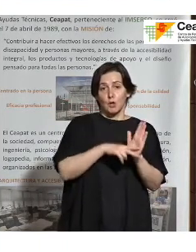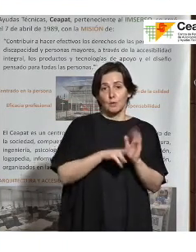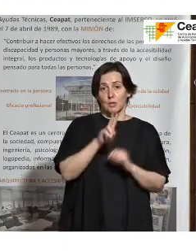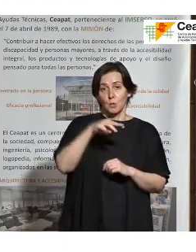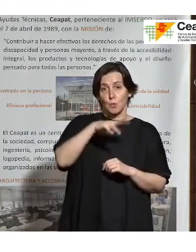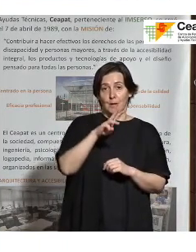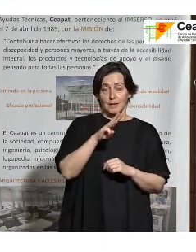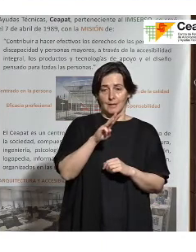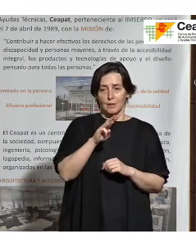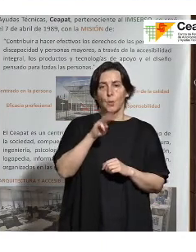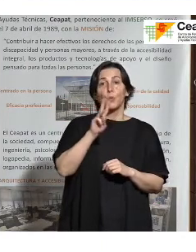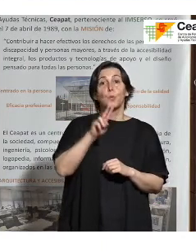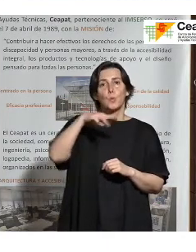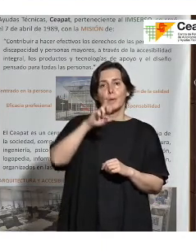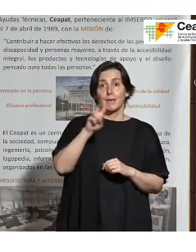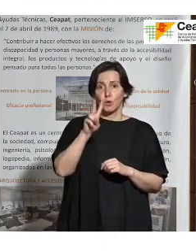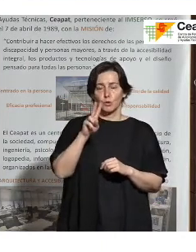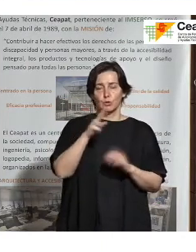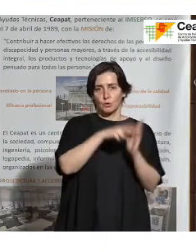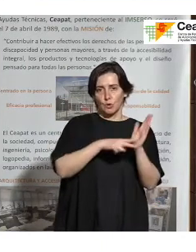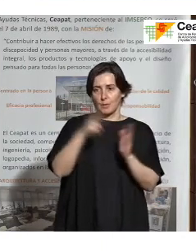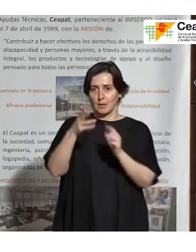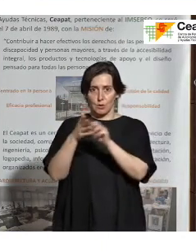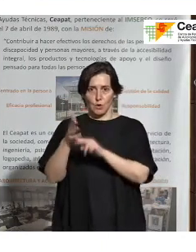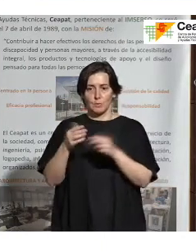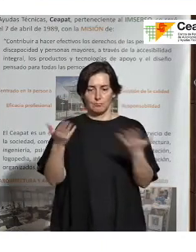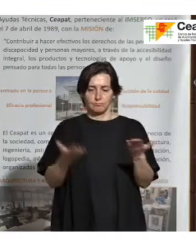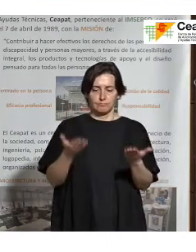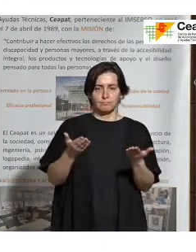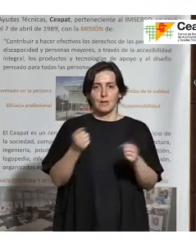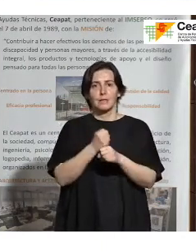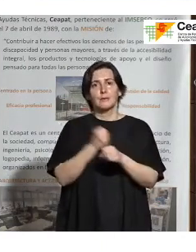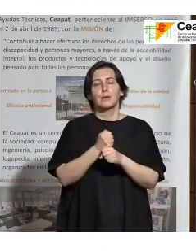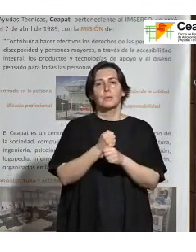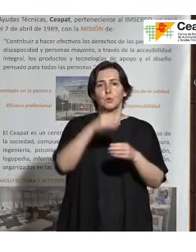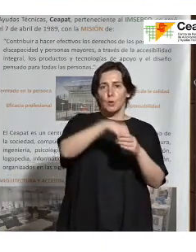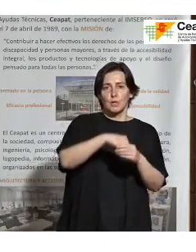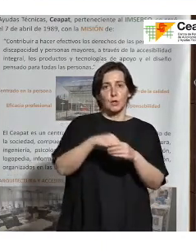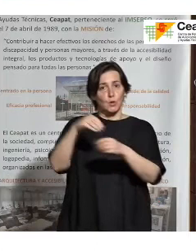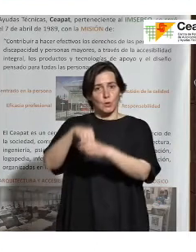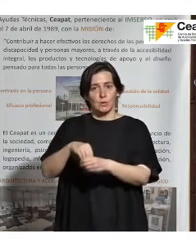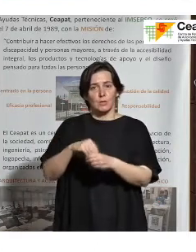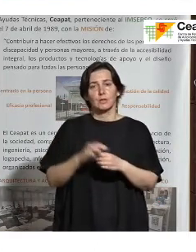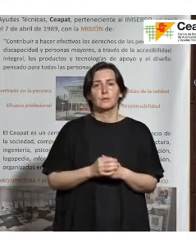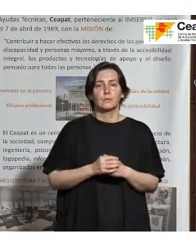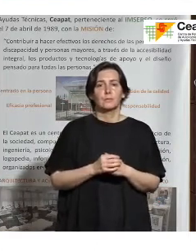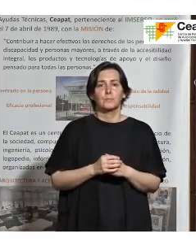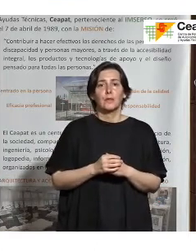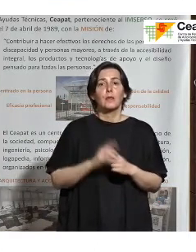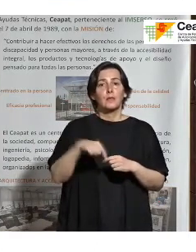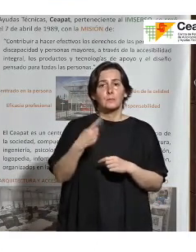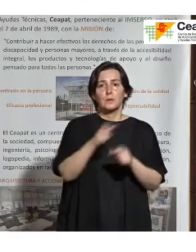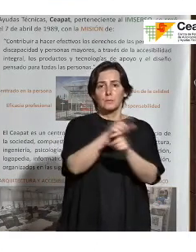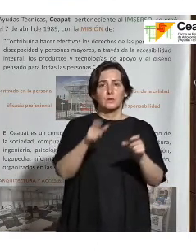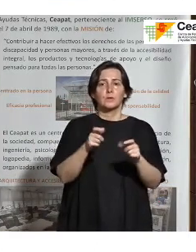ver todo lo que recoge. Las estamos estudiando y estamos trabajando ya sobre los contenidos que entregamos a las personas